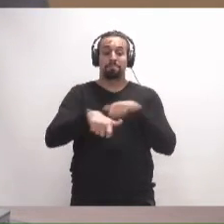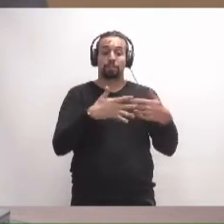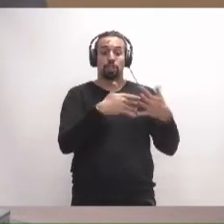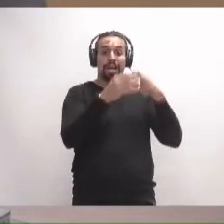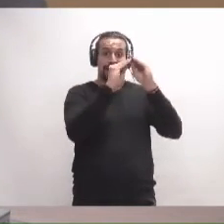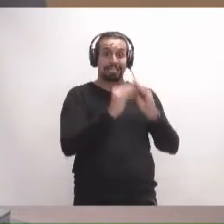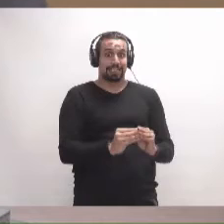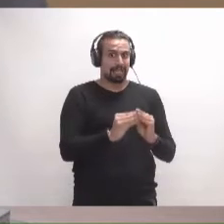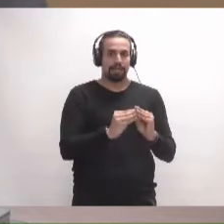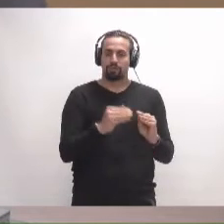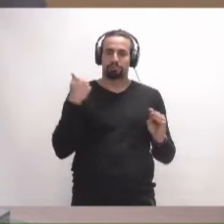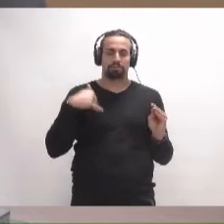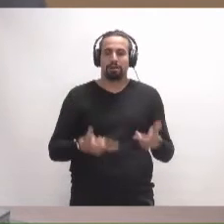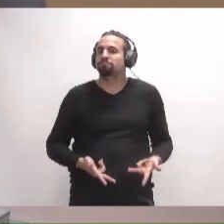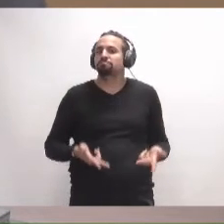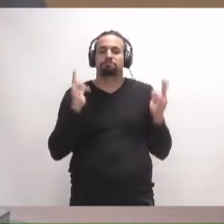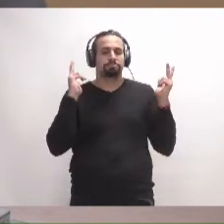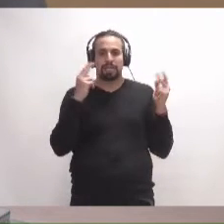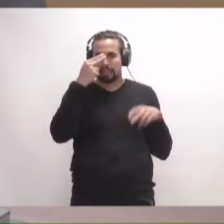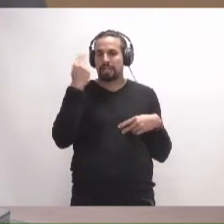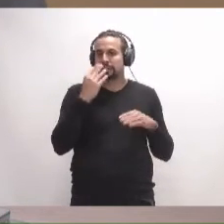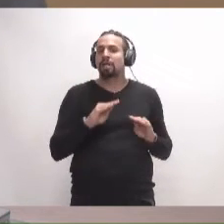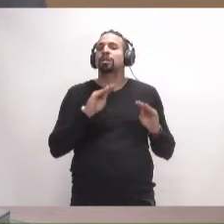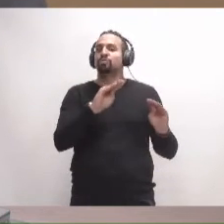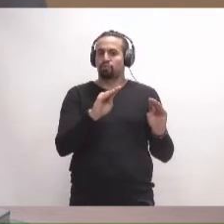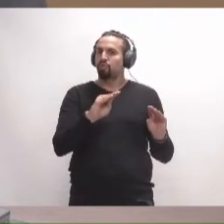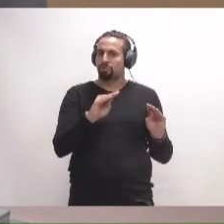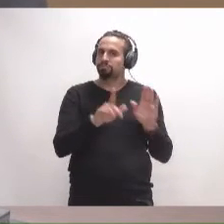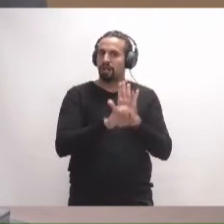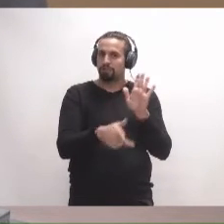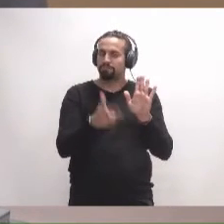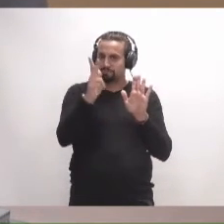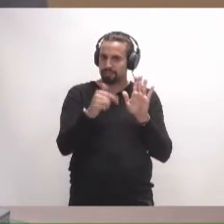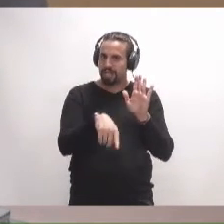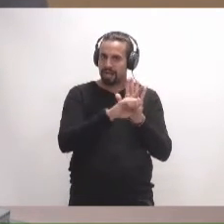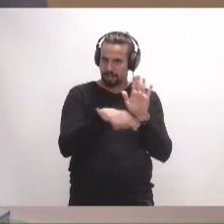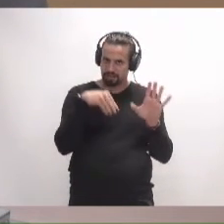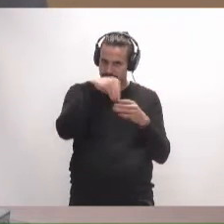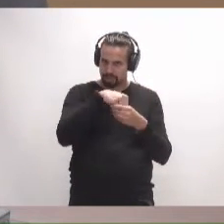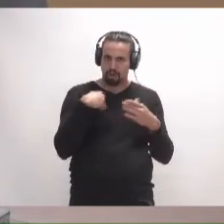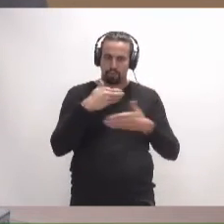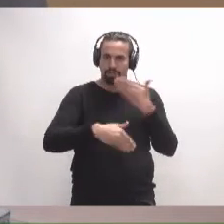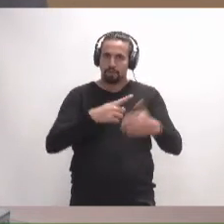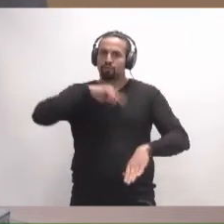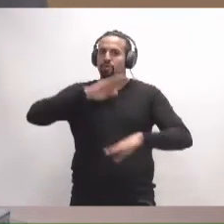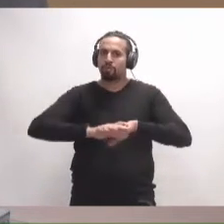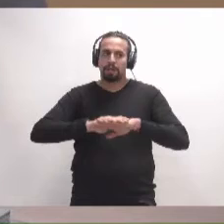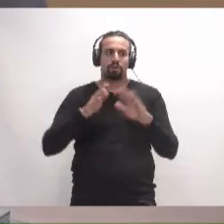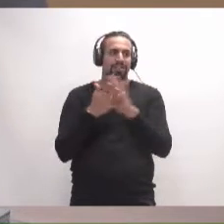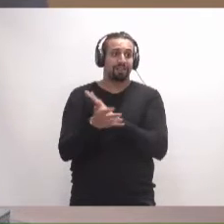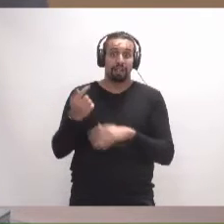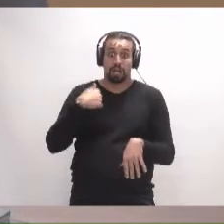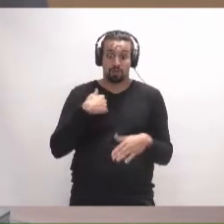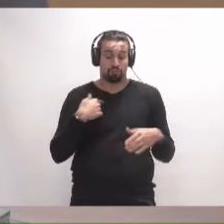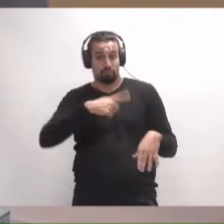está absolutamente legitimado para defender sus intereses. Lo prevé la ley y es un procedimiento que estamos siguiendo. Y eso no significa ni que